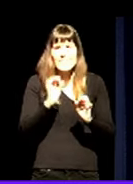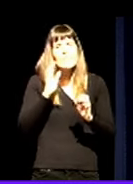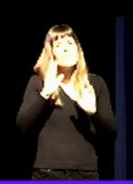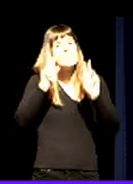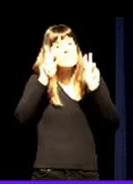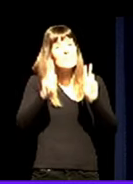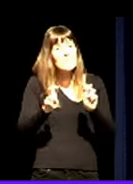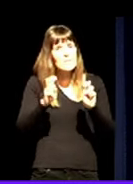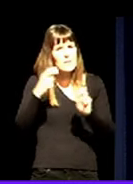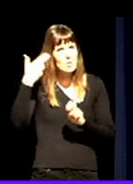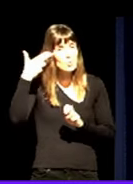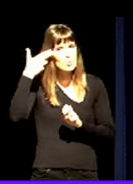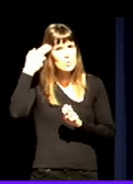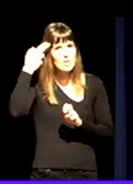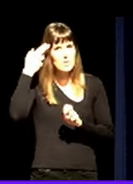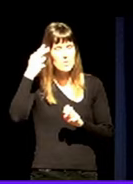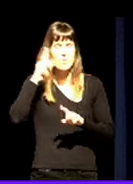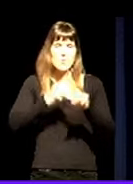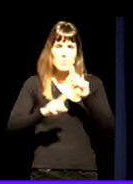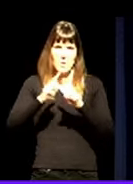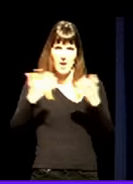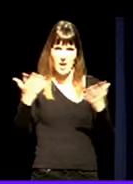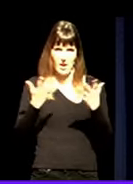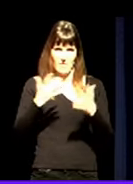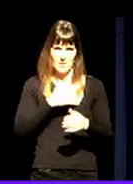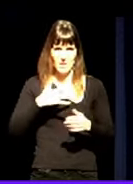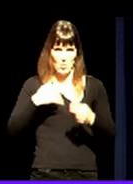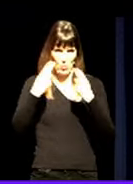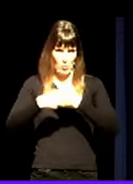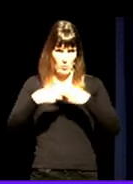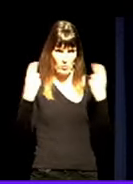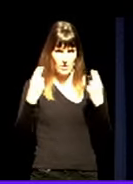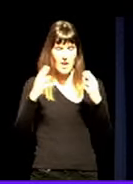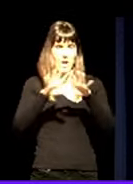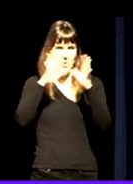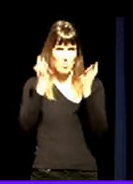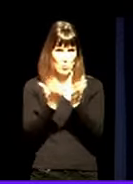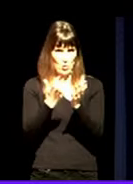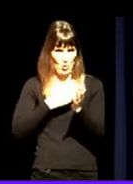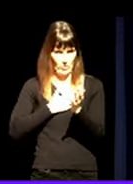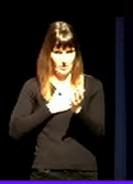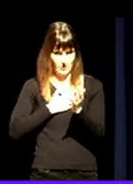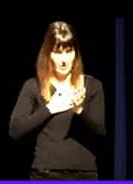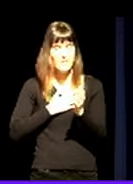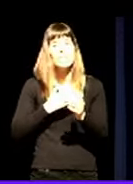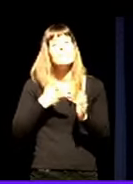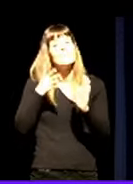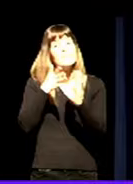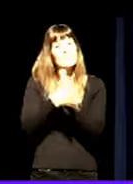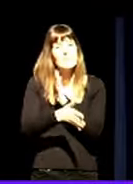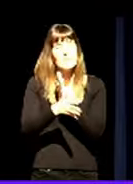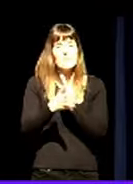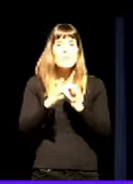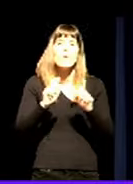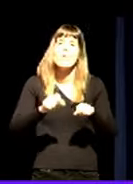ari gara. Eta, hala genuzkinak, eta, eta ira. Eta, eta nomenonatural